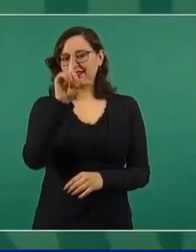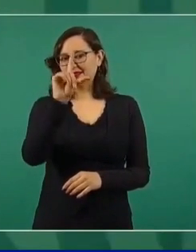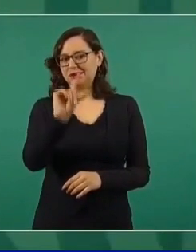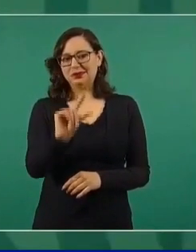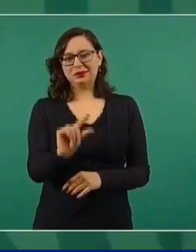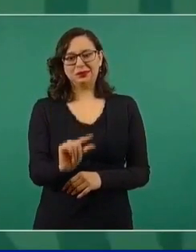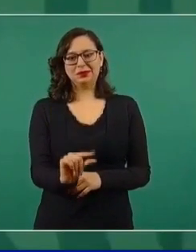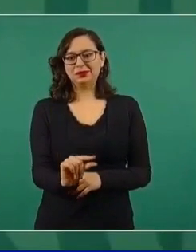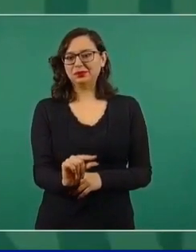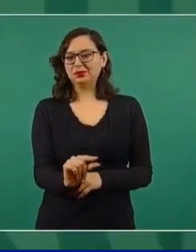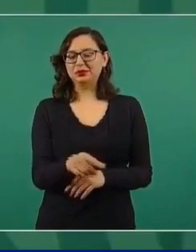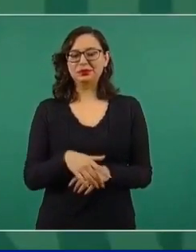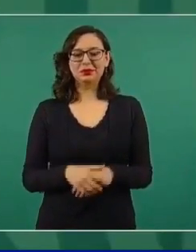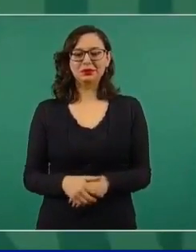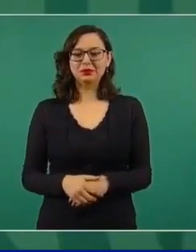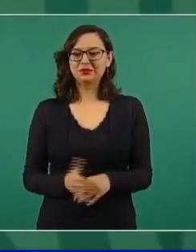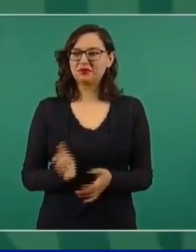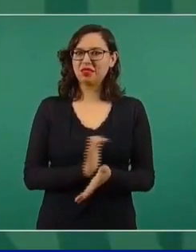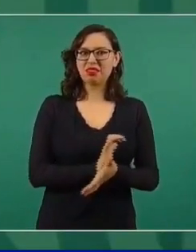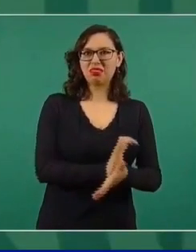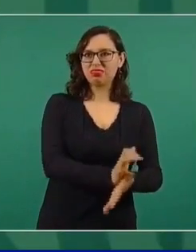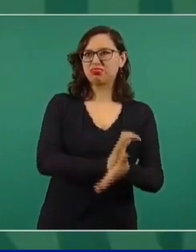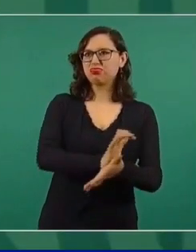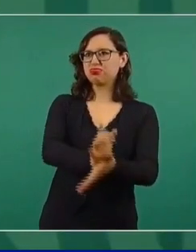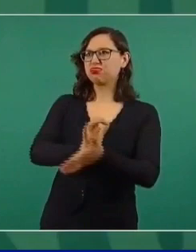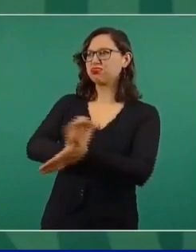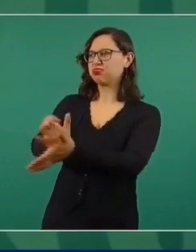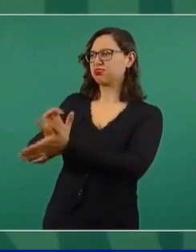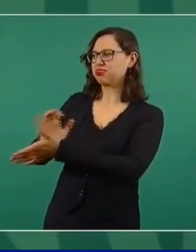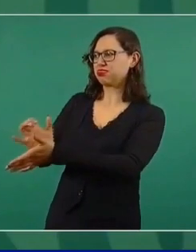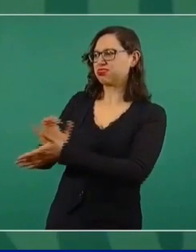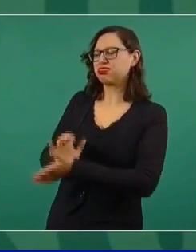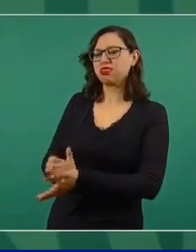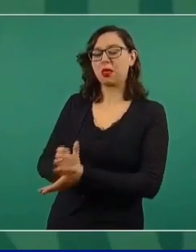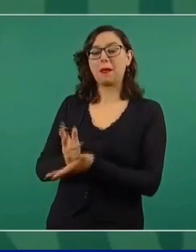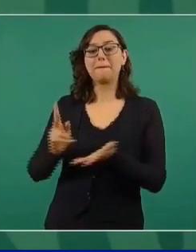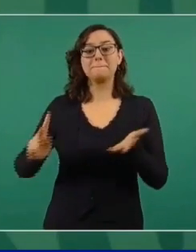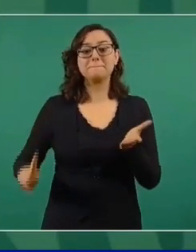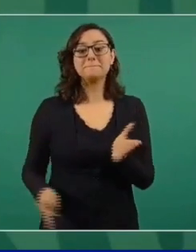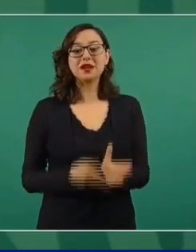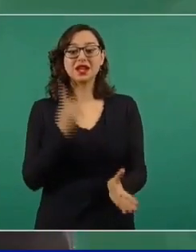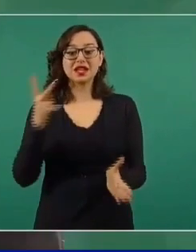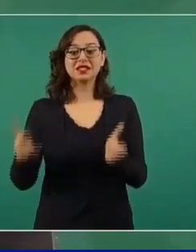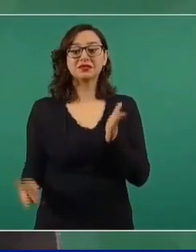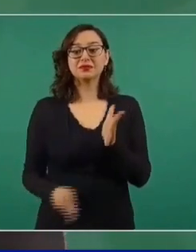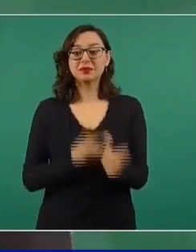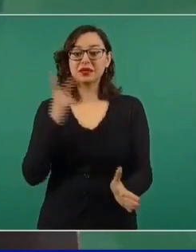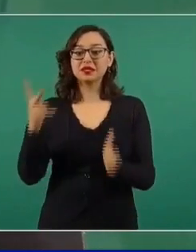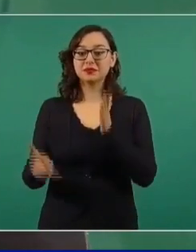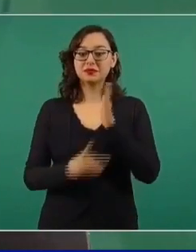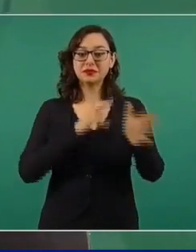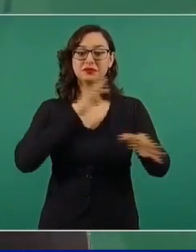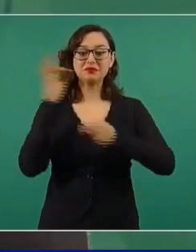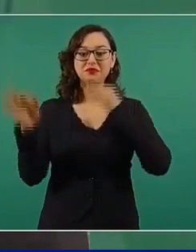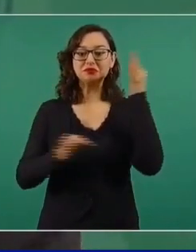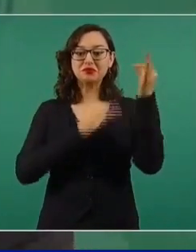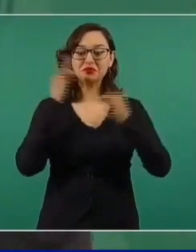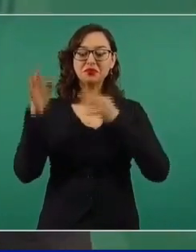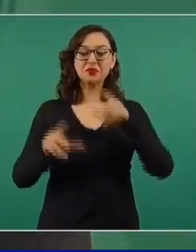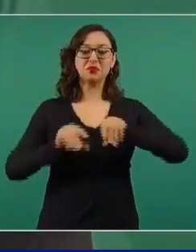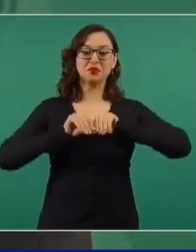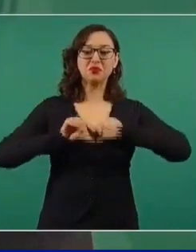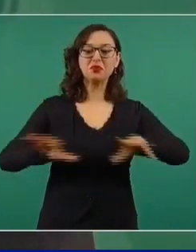que es la que están recreando constantemente los medios en